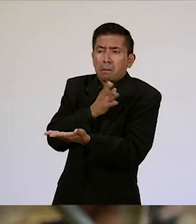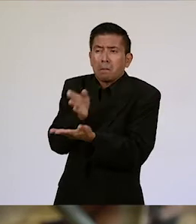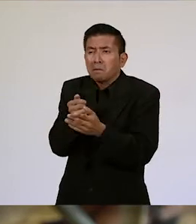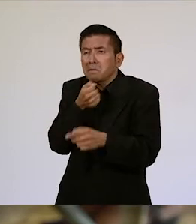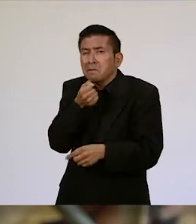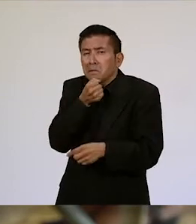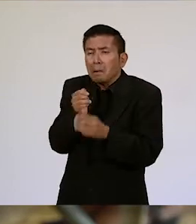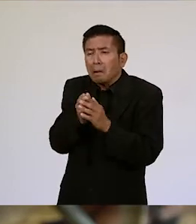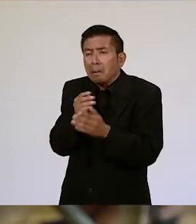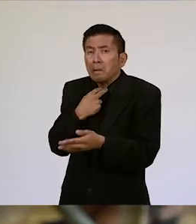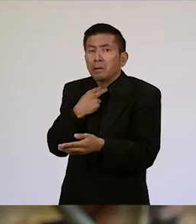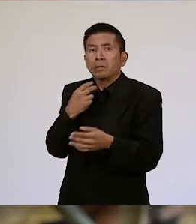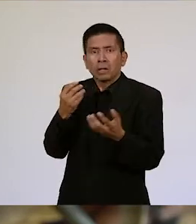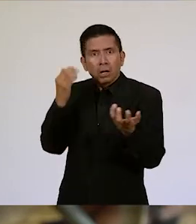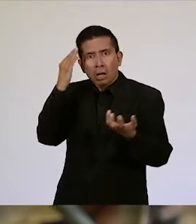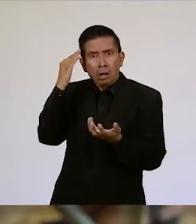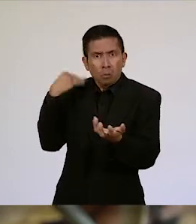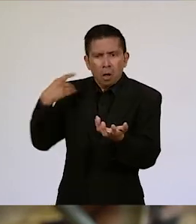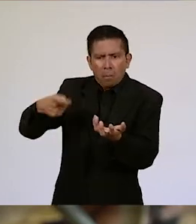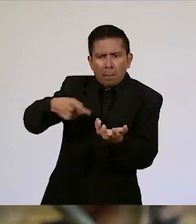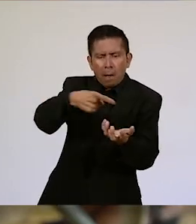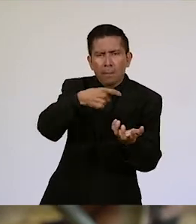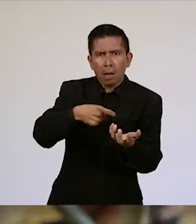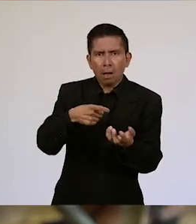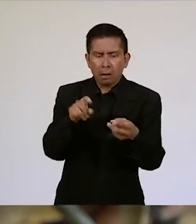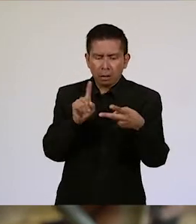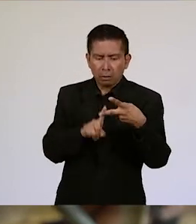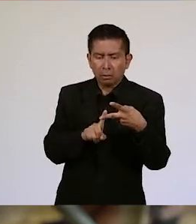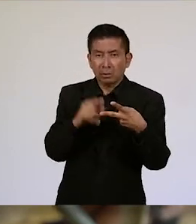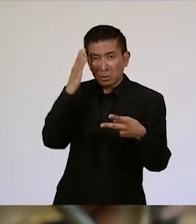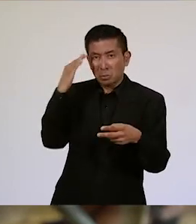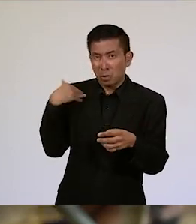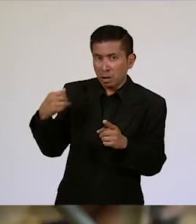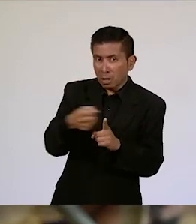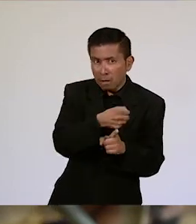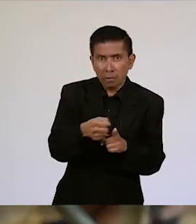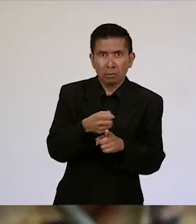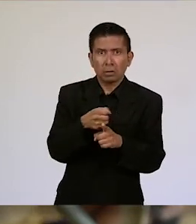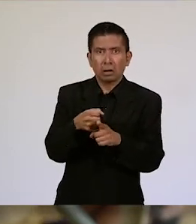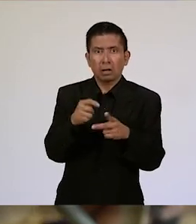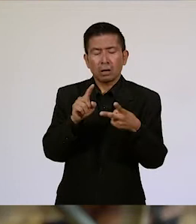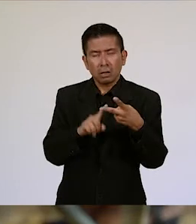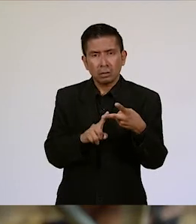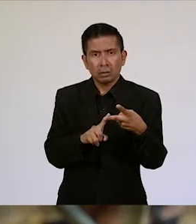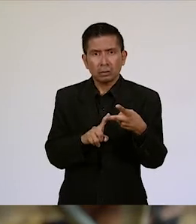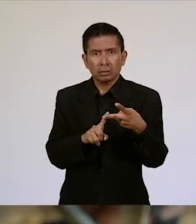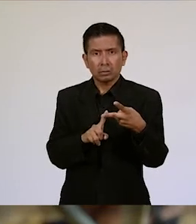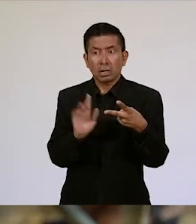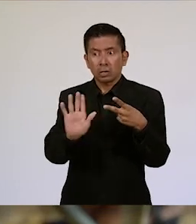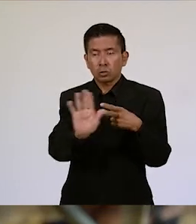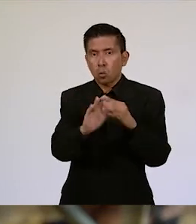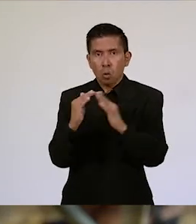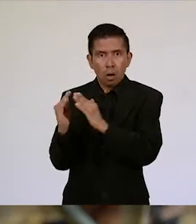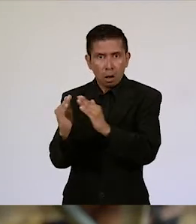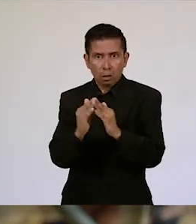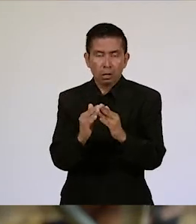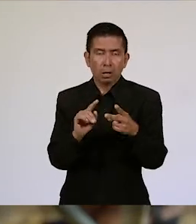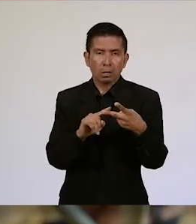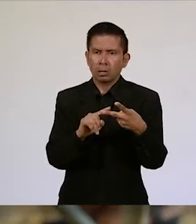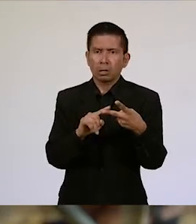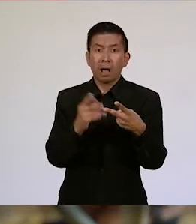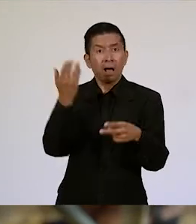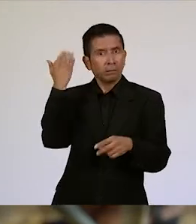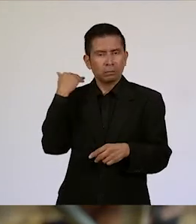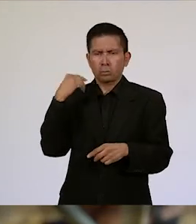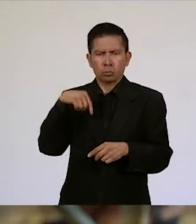pedir información sobre los feminicidios, sobre las mujeres que son violentadas, ¿verdad?, en sus casas. Y